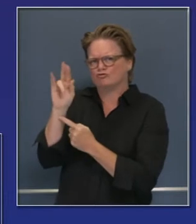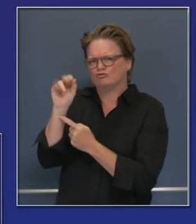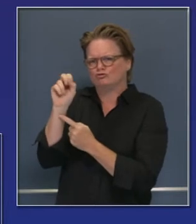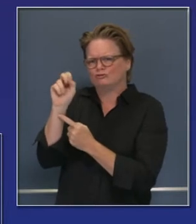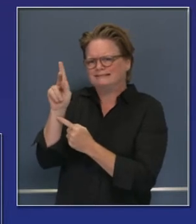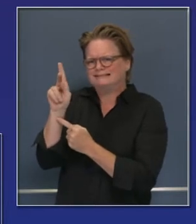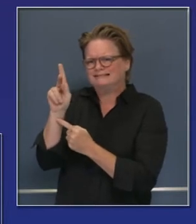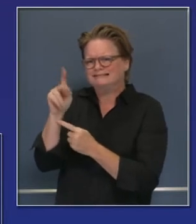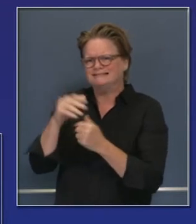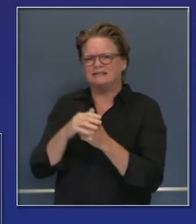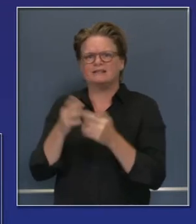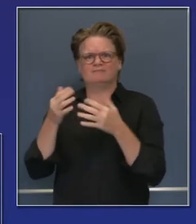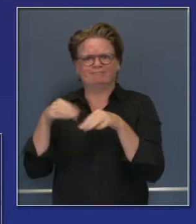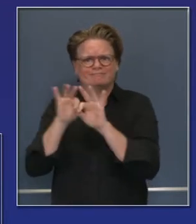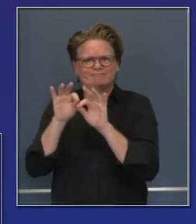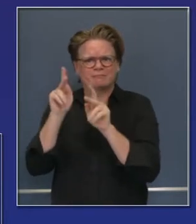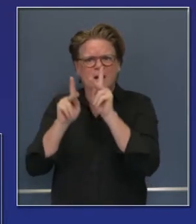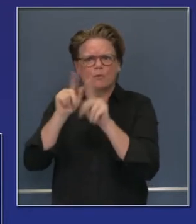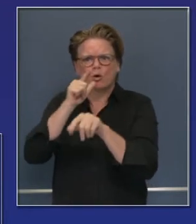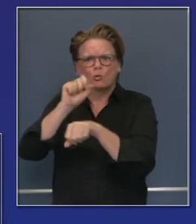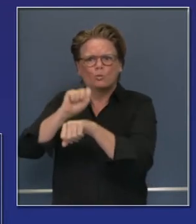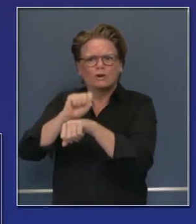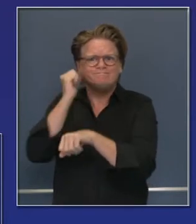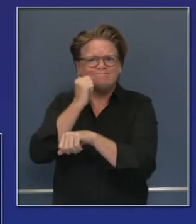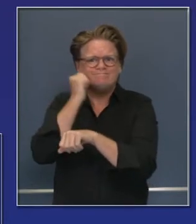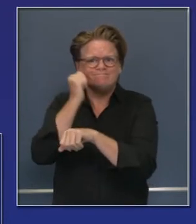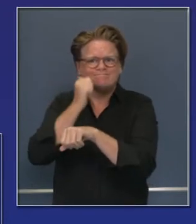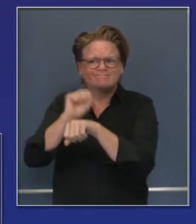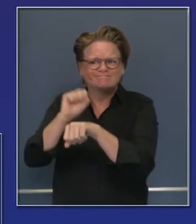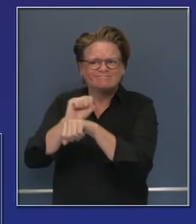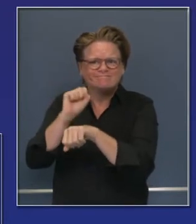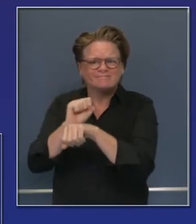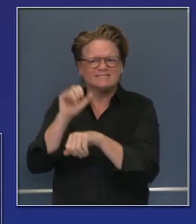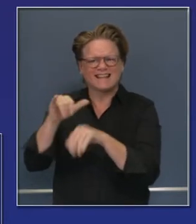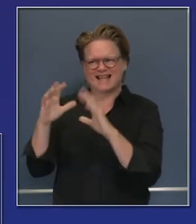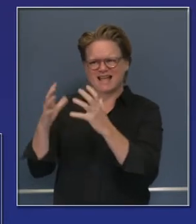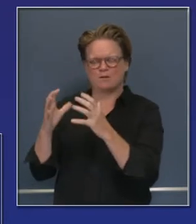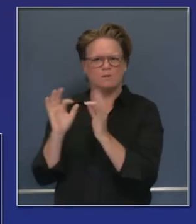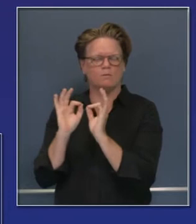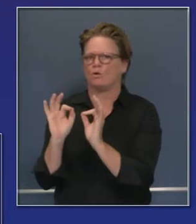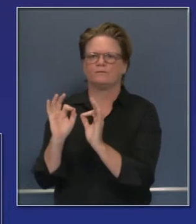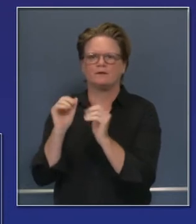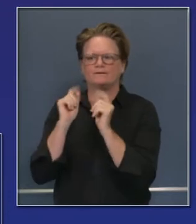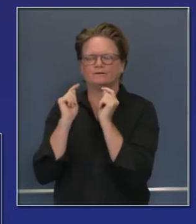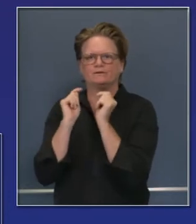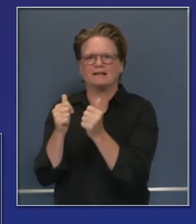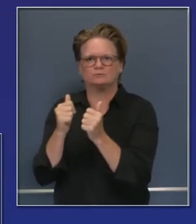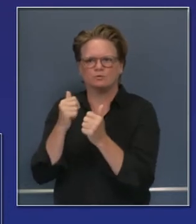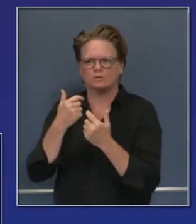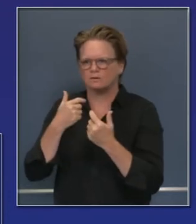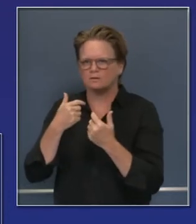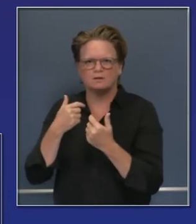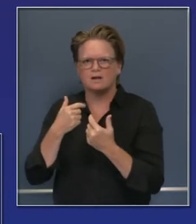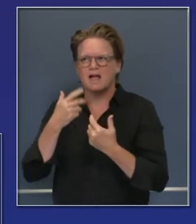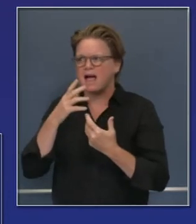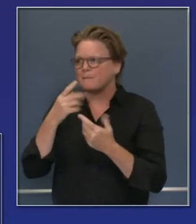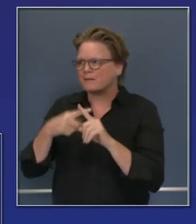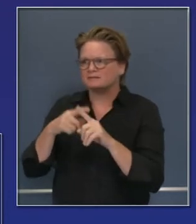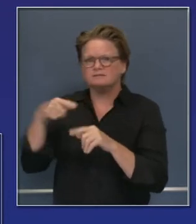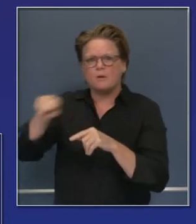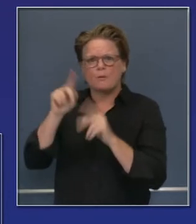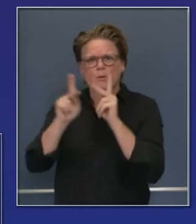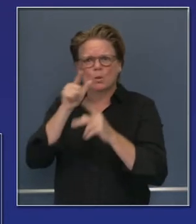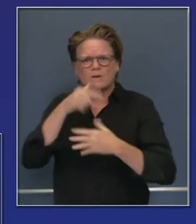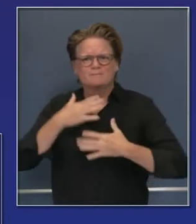riesgo y también lidiar con la cadena de suministro. La idea es crecer la cantidad de pruebas, no